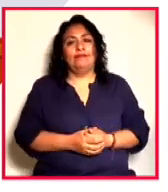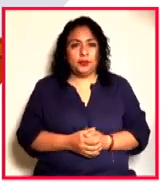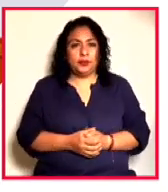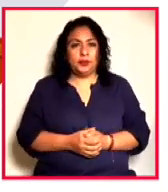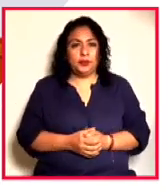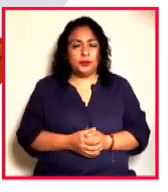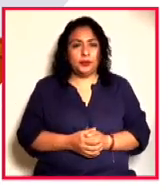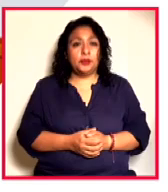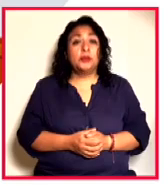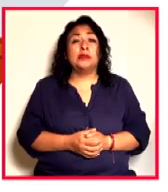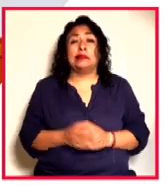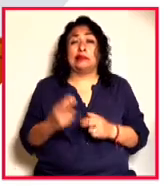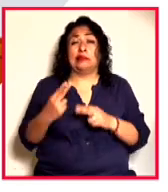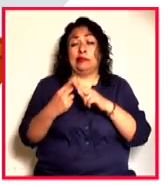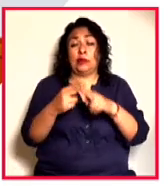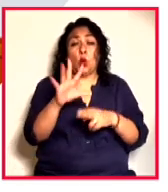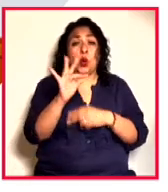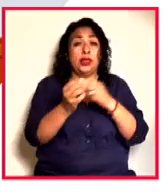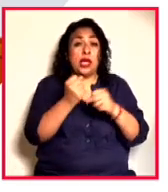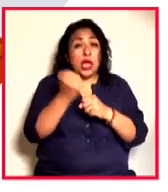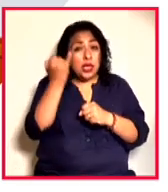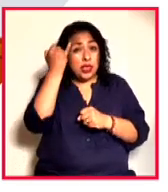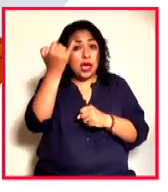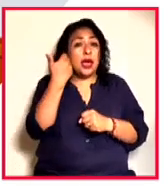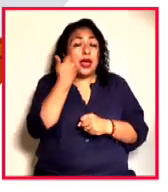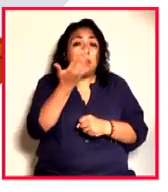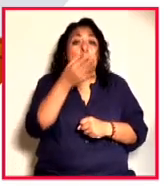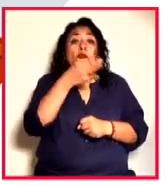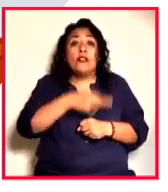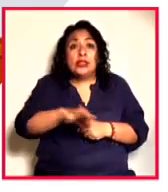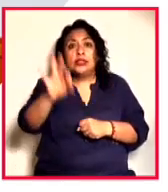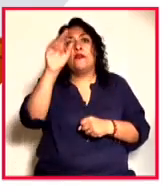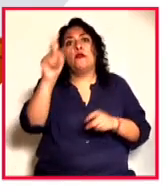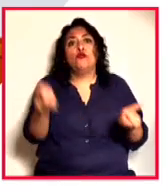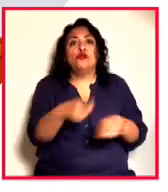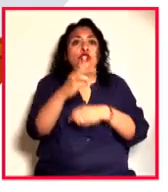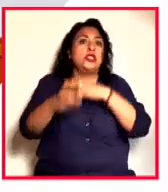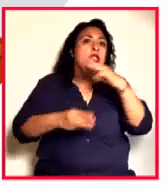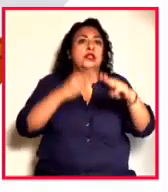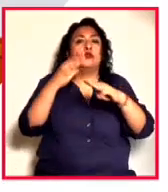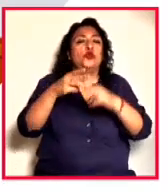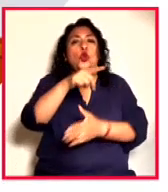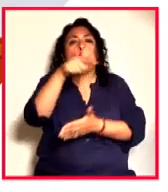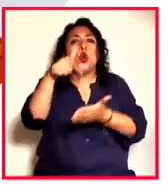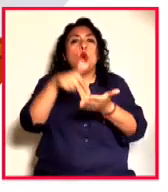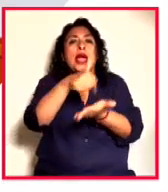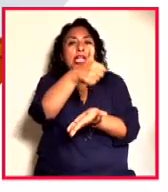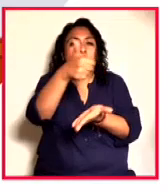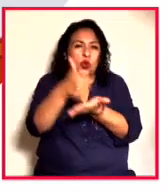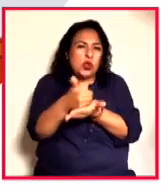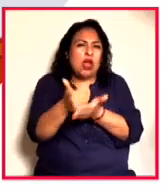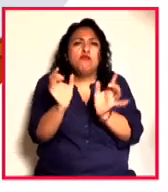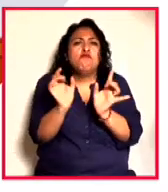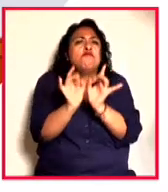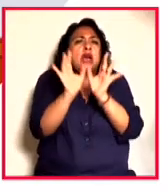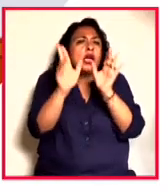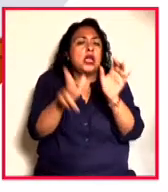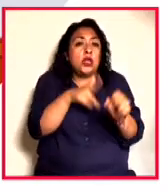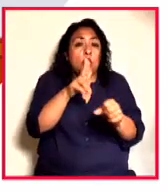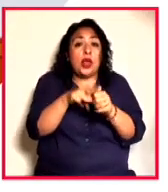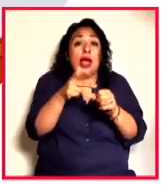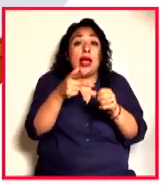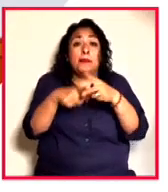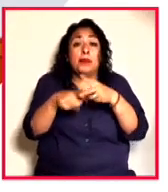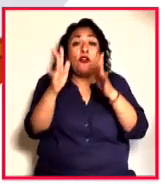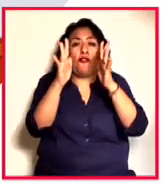Hace casi 40 años, con la idea de celebrar las músicas del mundo en el espacio urbano de forma colectiva y espontánea, nació en Francia la